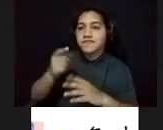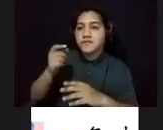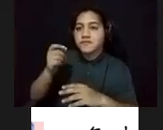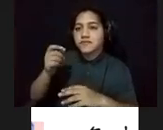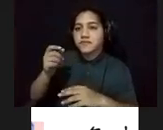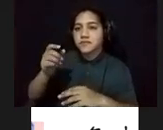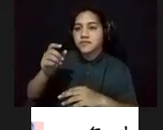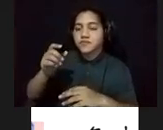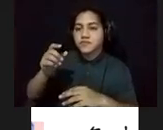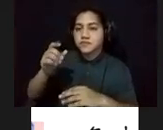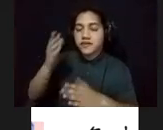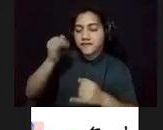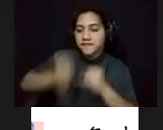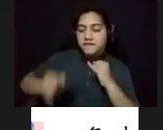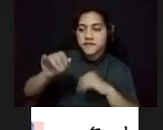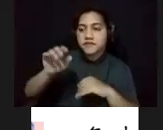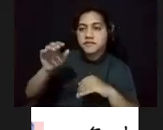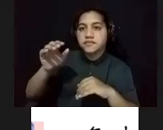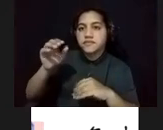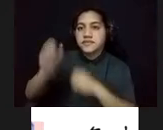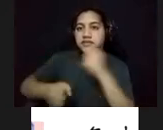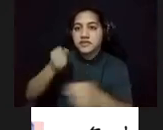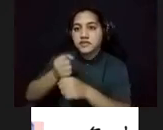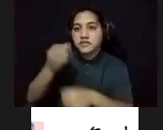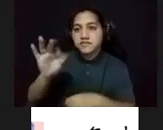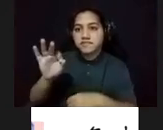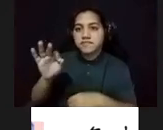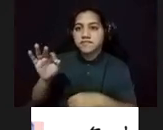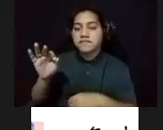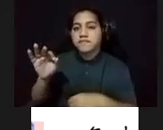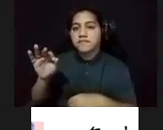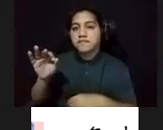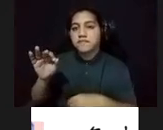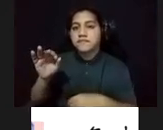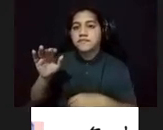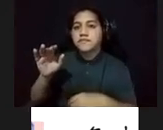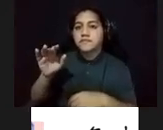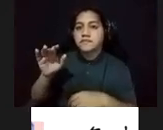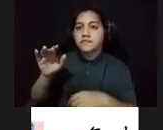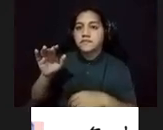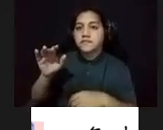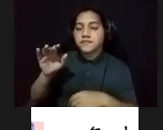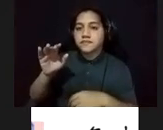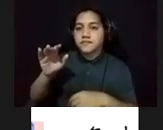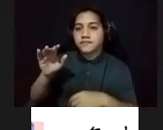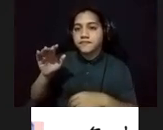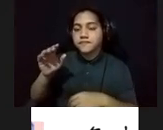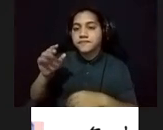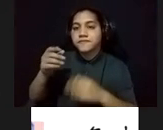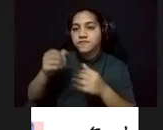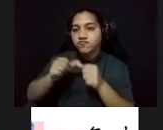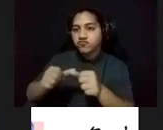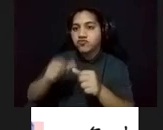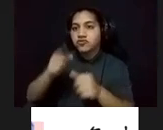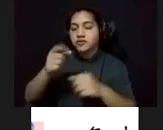momento, pero aún así queda parte de esa fortificación española. En la pintura,